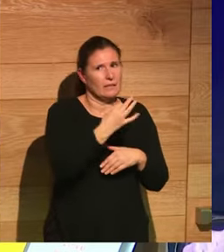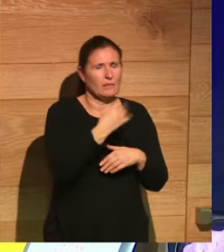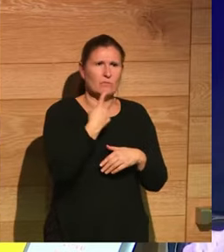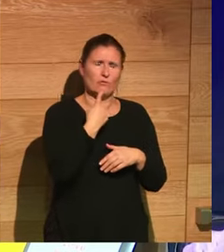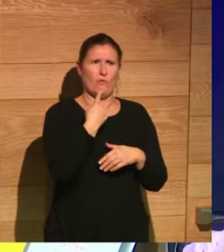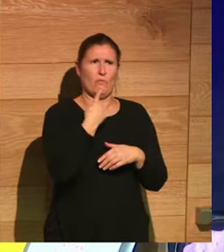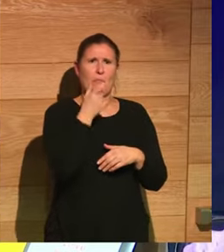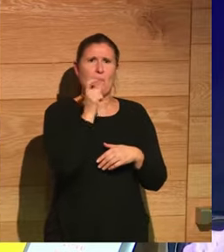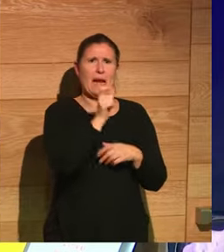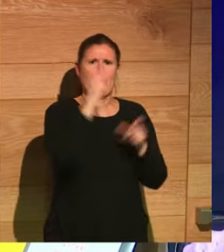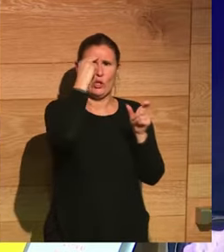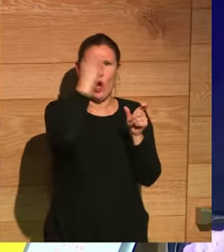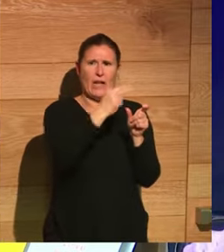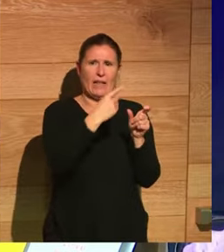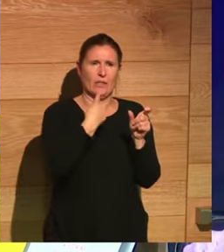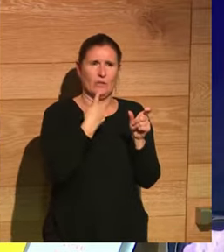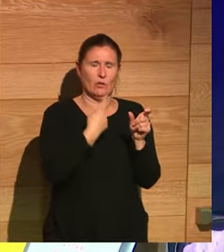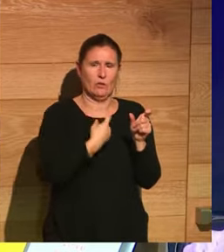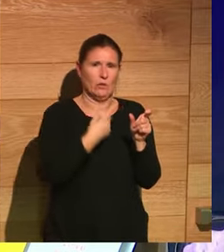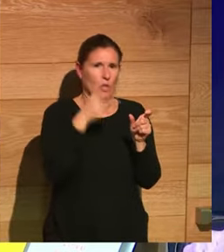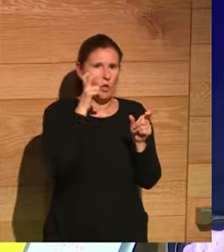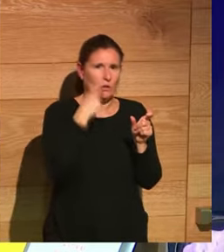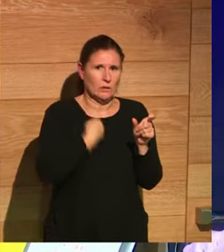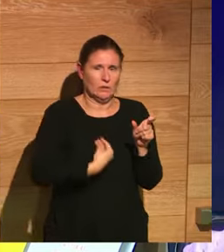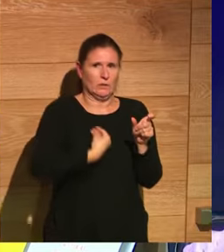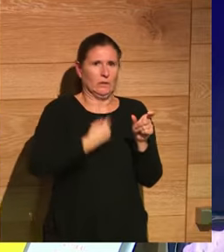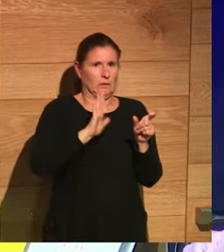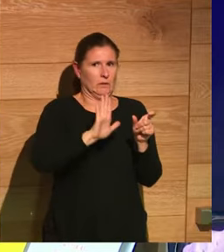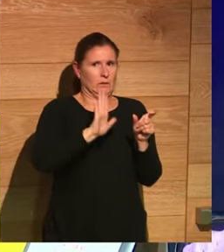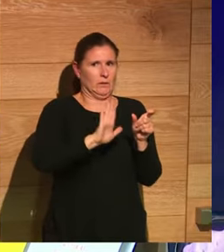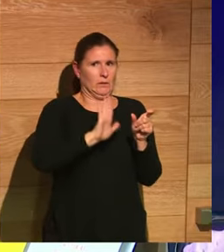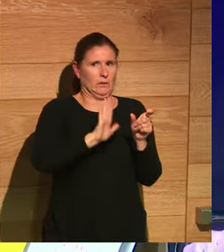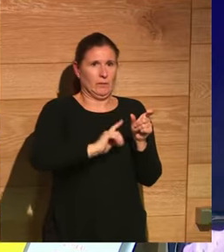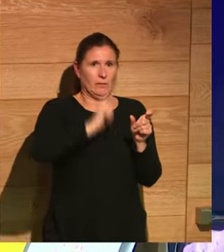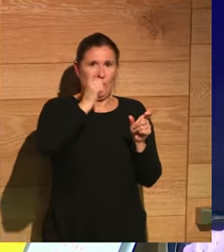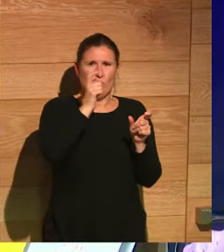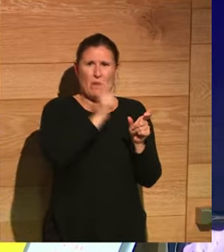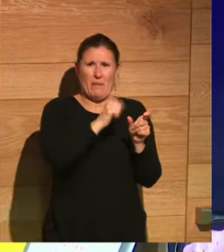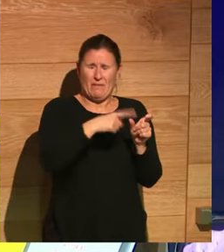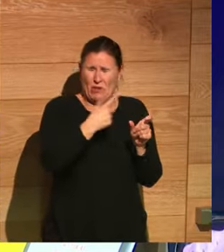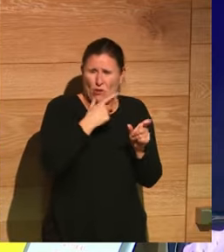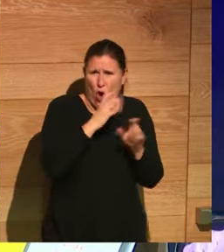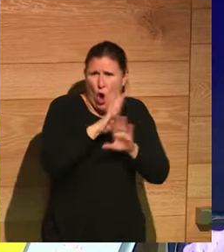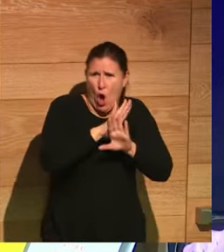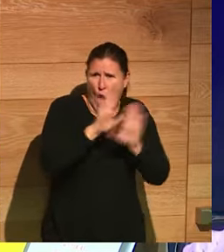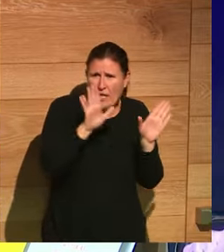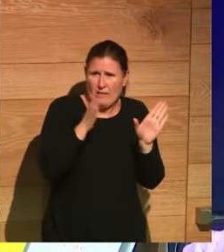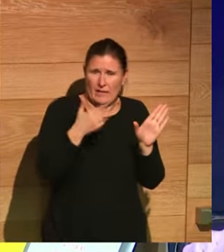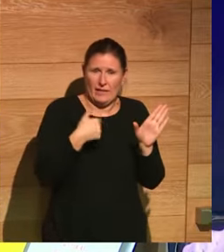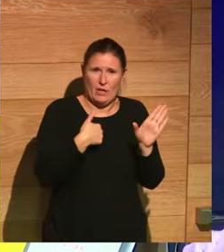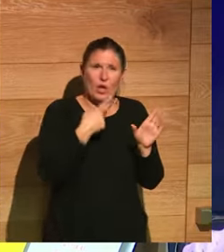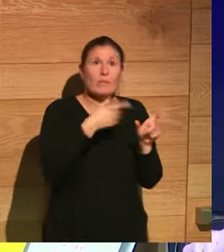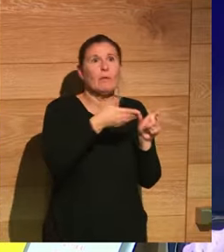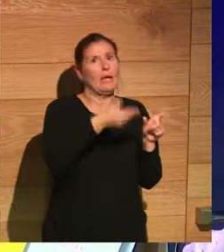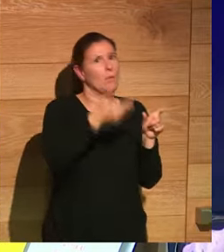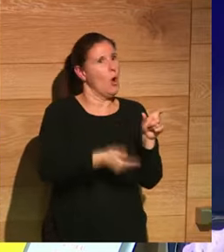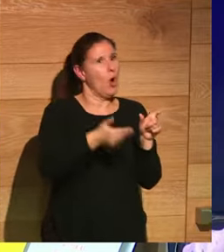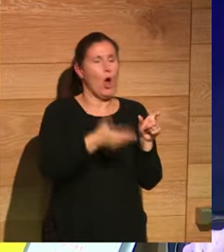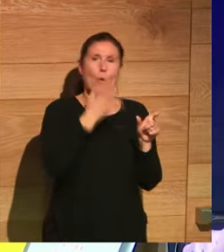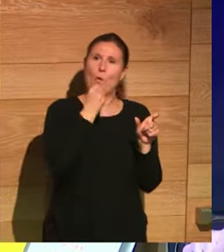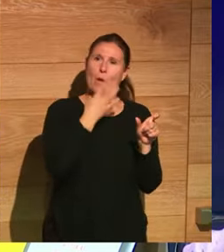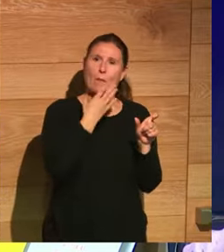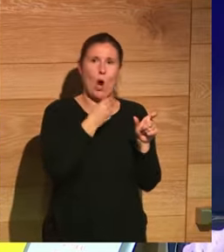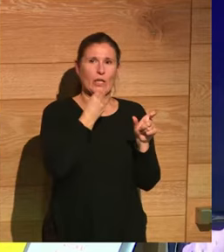lo de la tolerancia es una palabra que yo cada vez que oigo tolerancia me entro a temblar, porque es una palabra horrible. Por mucho que hoy en día le demos un significado